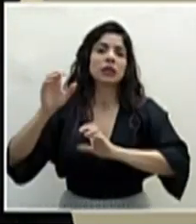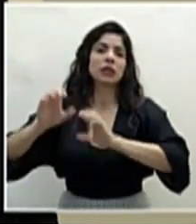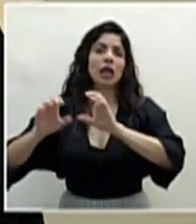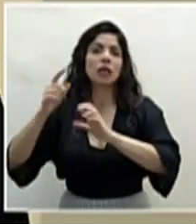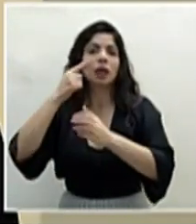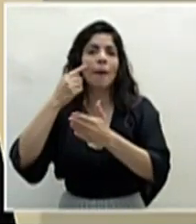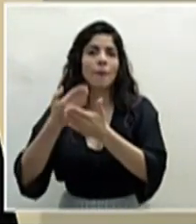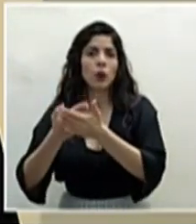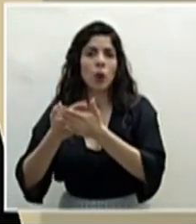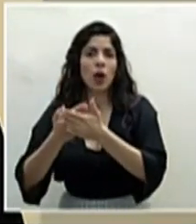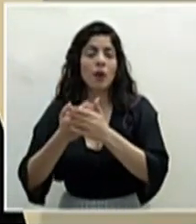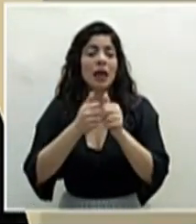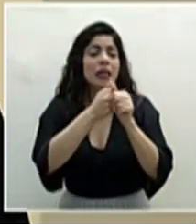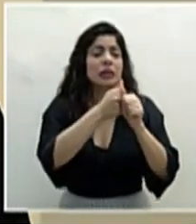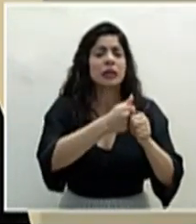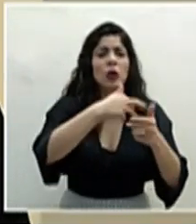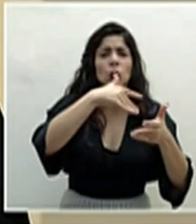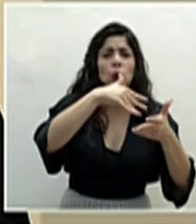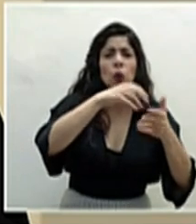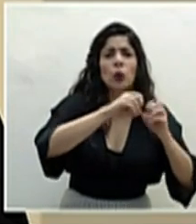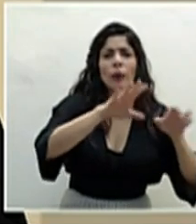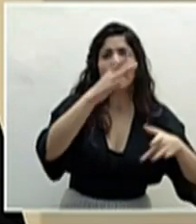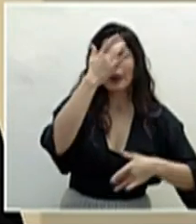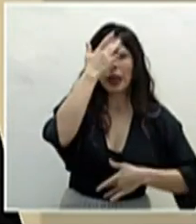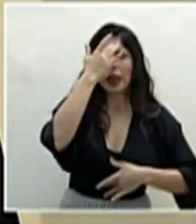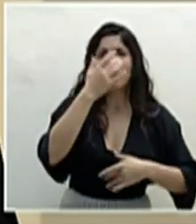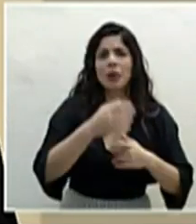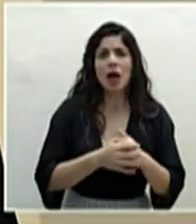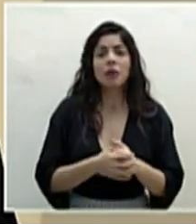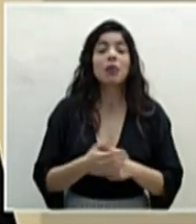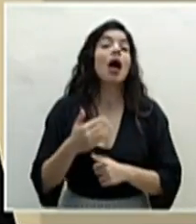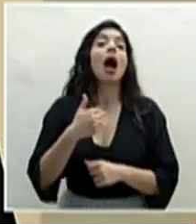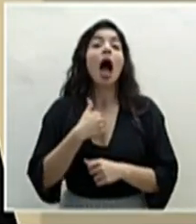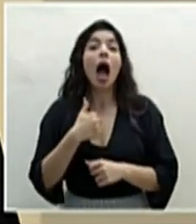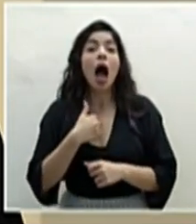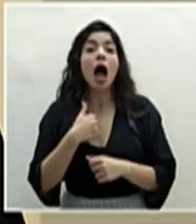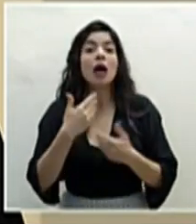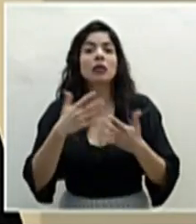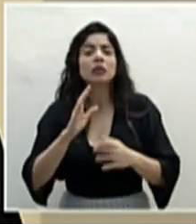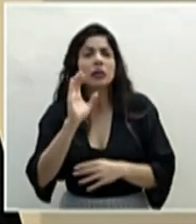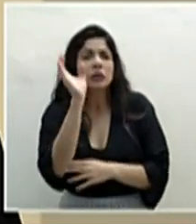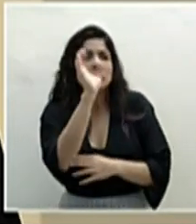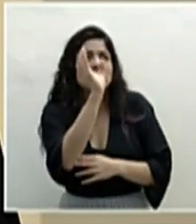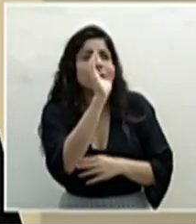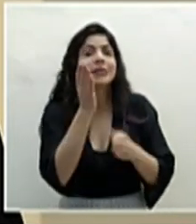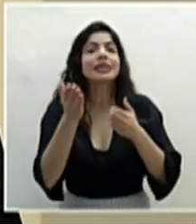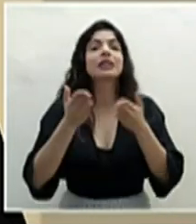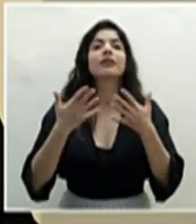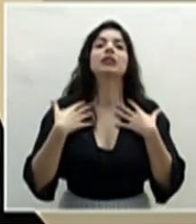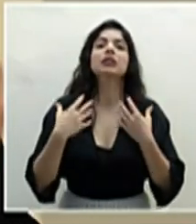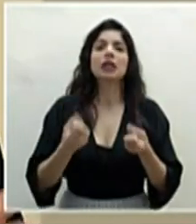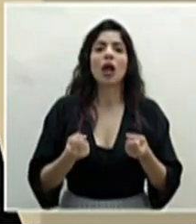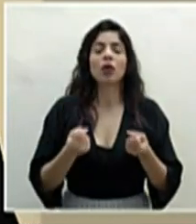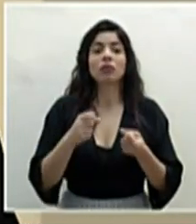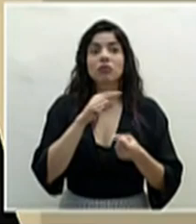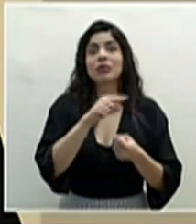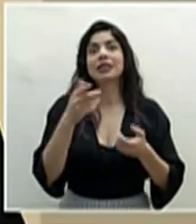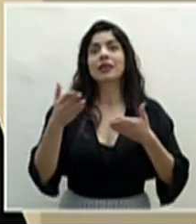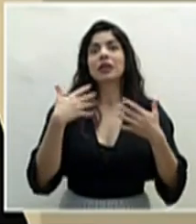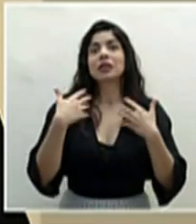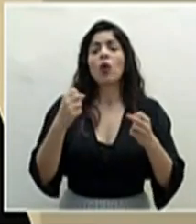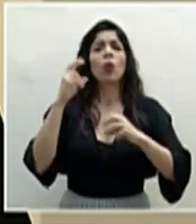basadas en un estricto estudio epidemiológico. Tenemos búsqueda en los servicios de salud, que son universales.